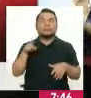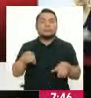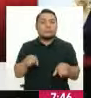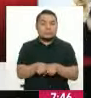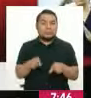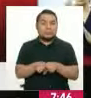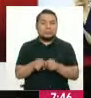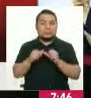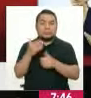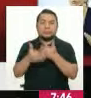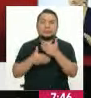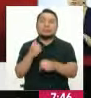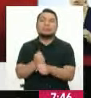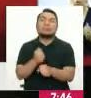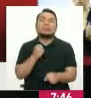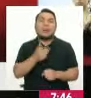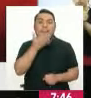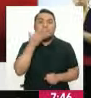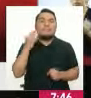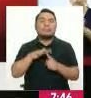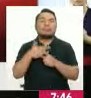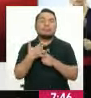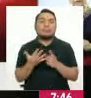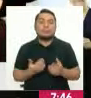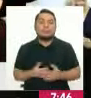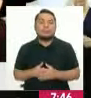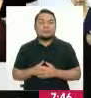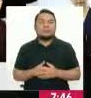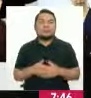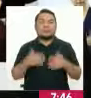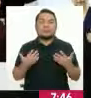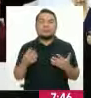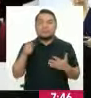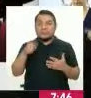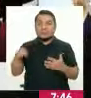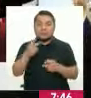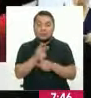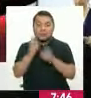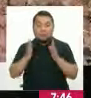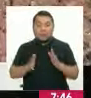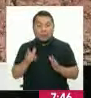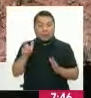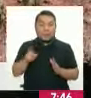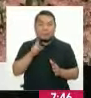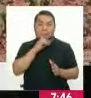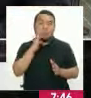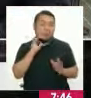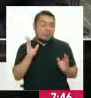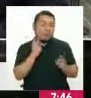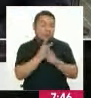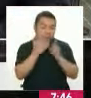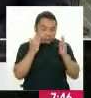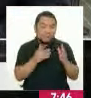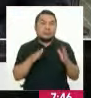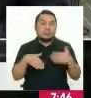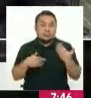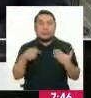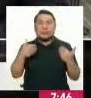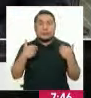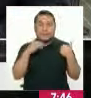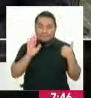en mejorar las condiciones de que los cuidadores puedan tener identidad